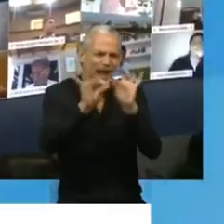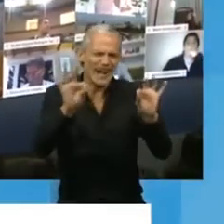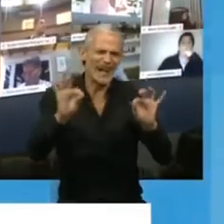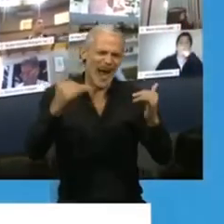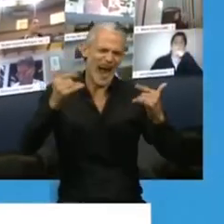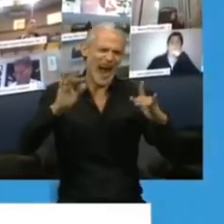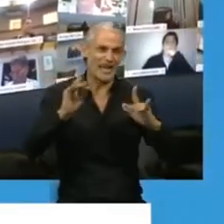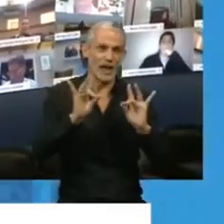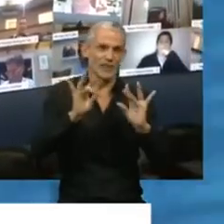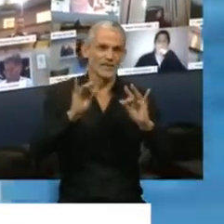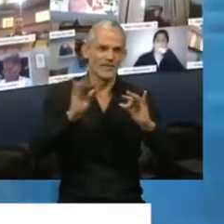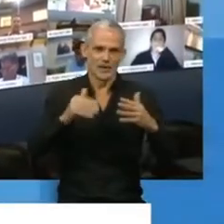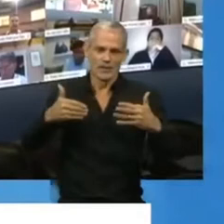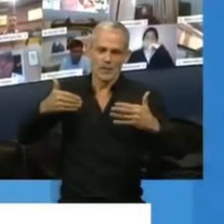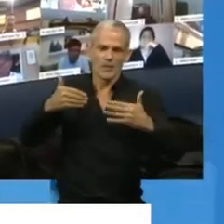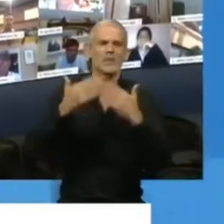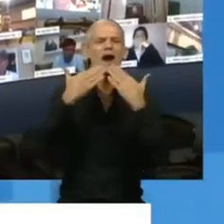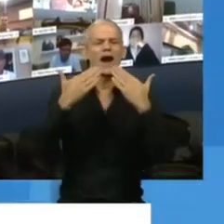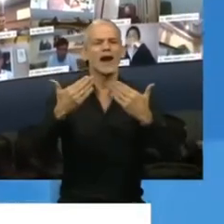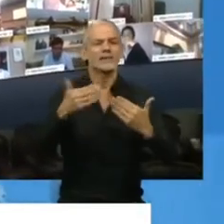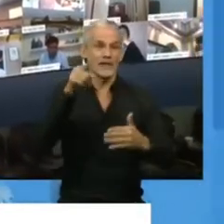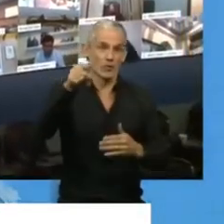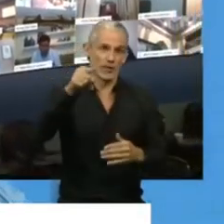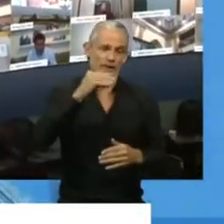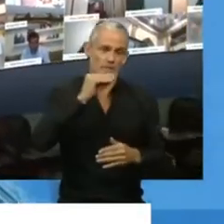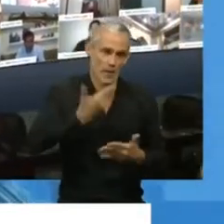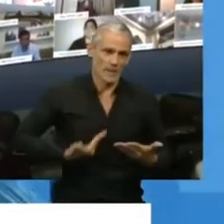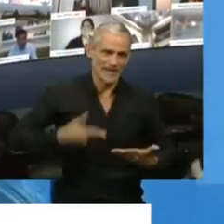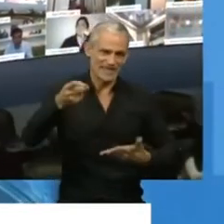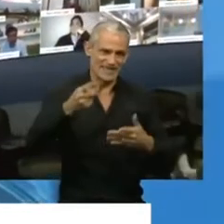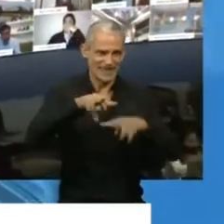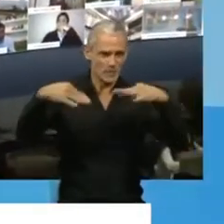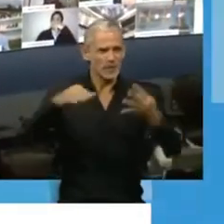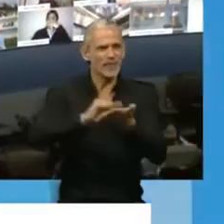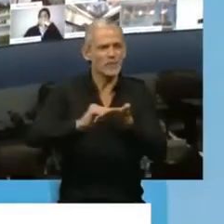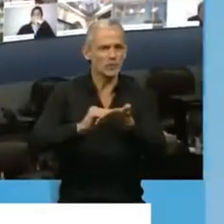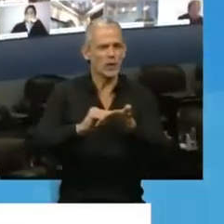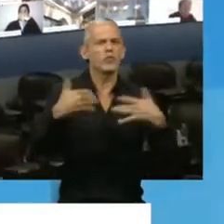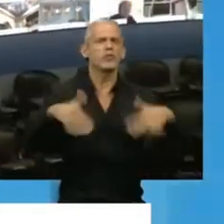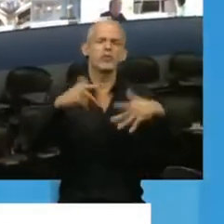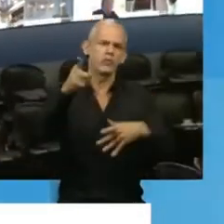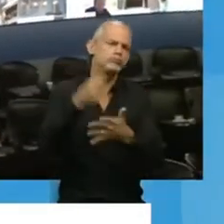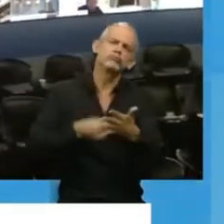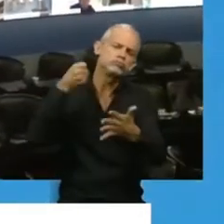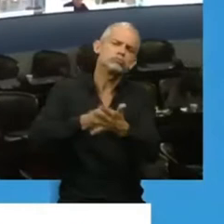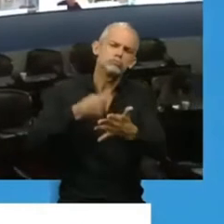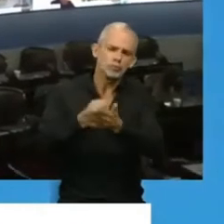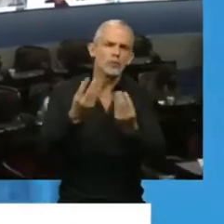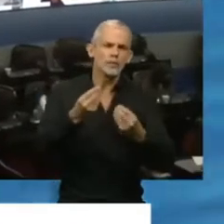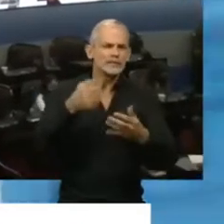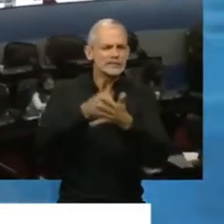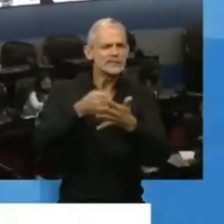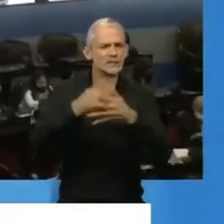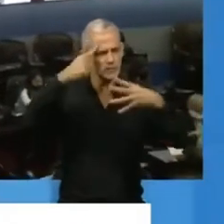llegar a esta instancia. Y en eso quiero agradecer especialmente a usted, como presidente de la Cámara, por el empeño que ha puesto en que esto así sea,